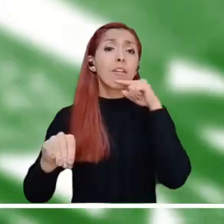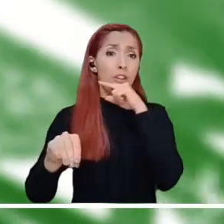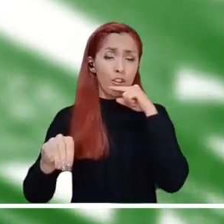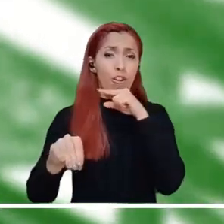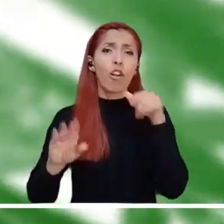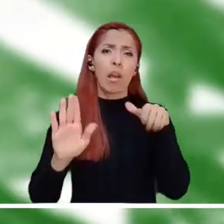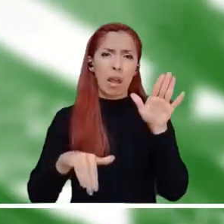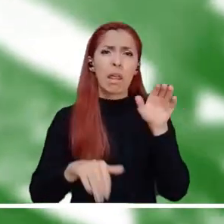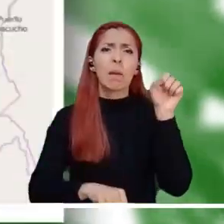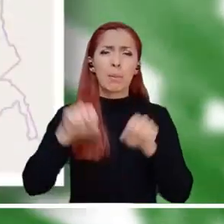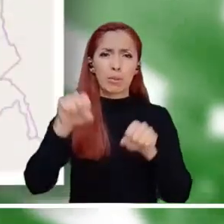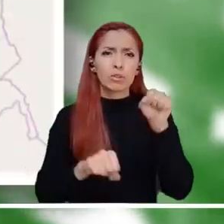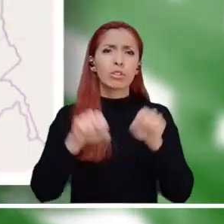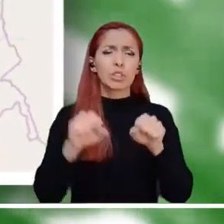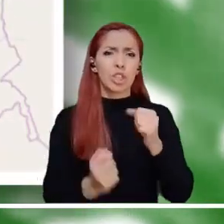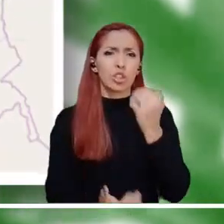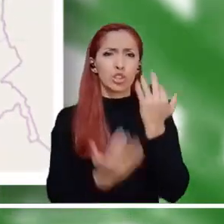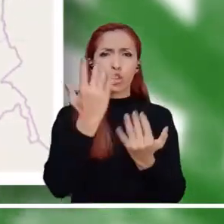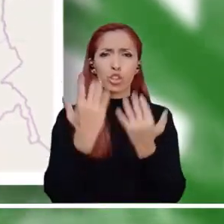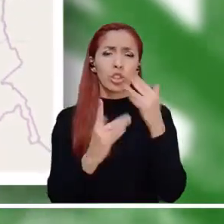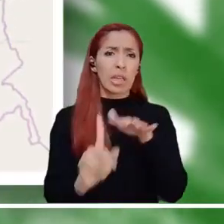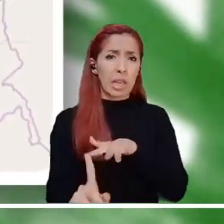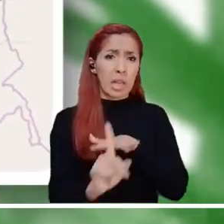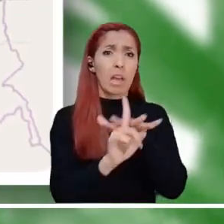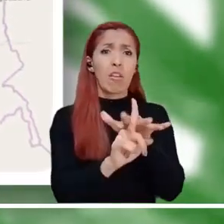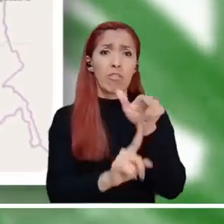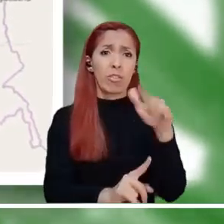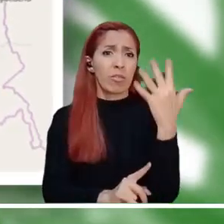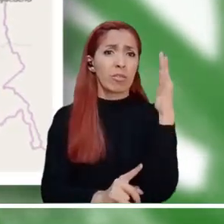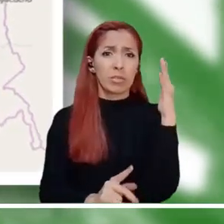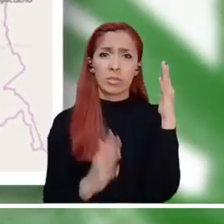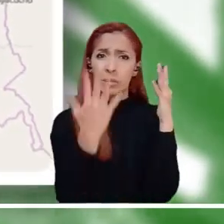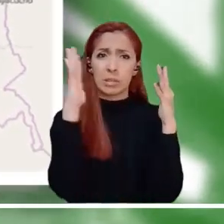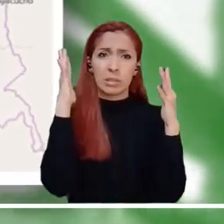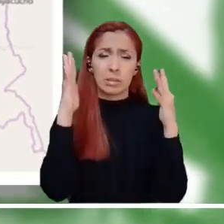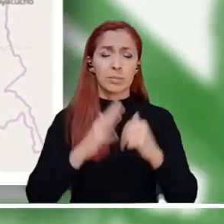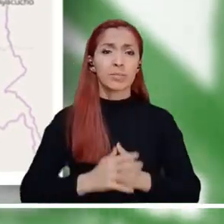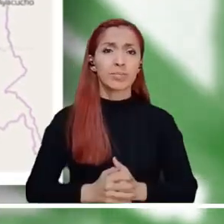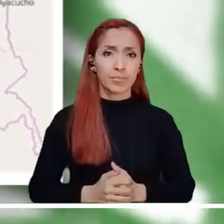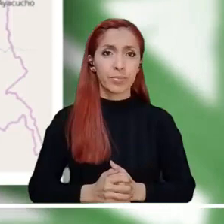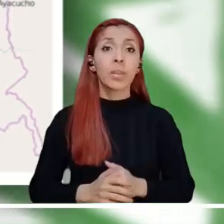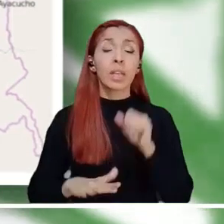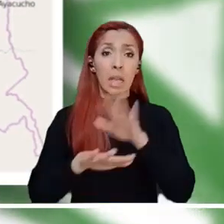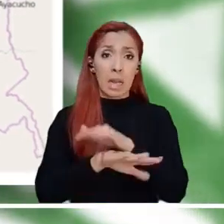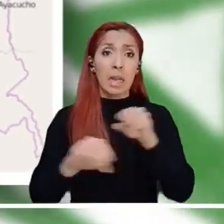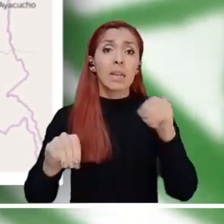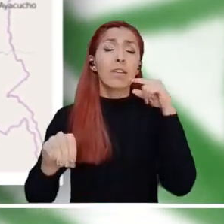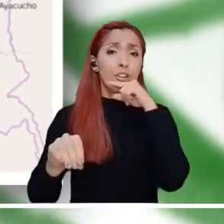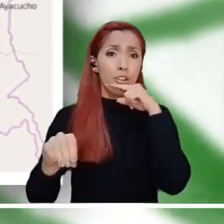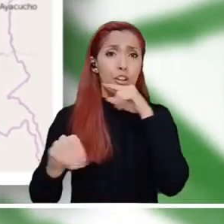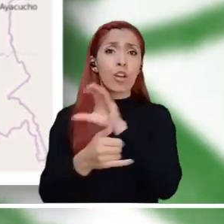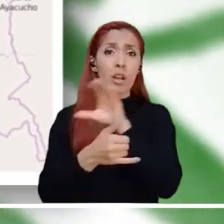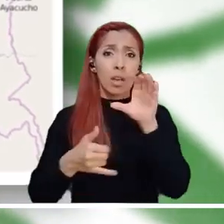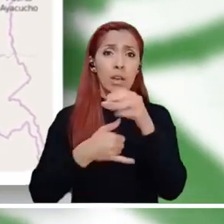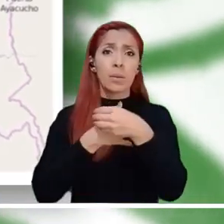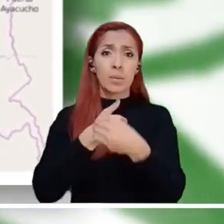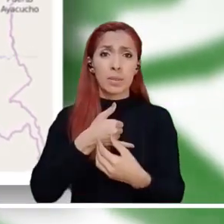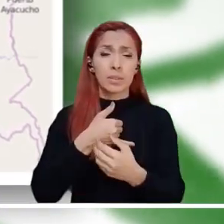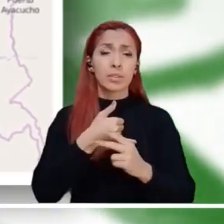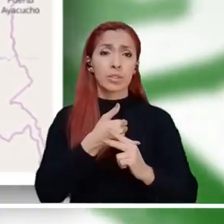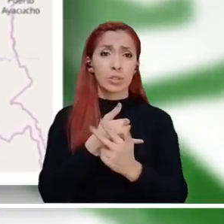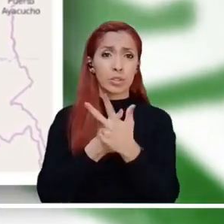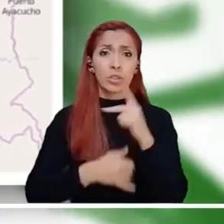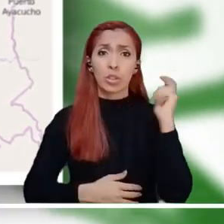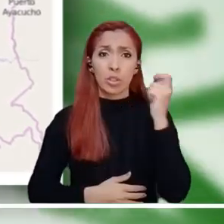En la Guajira se mantiene la alerta roja debido a la alta posibilidad de incendios en la cobertura vegetal.